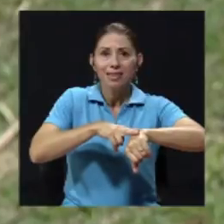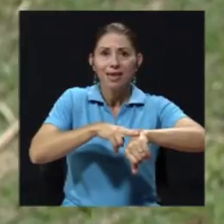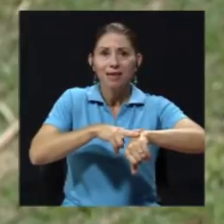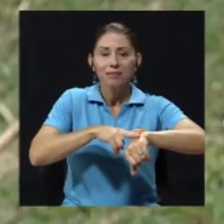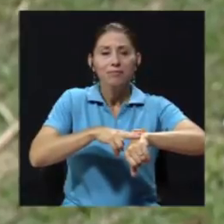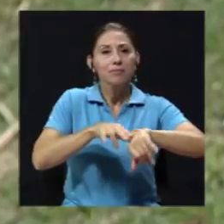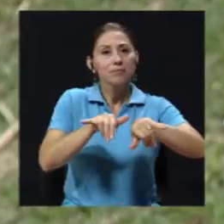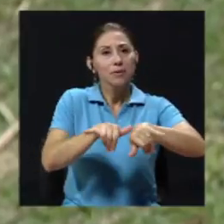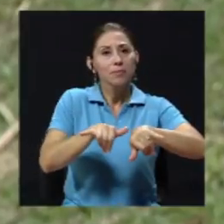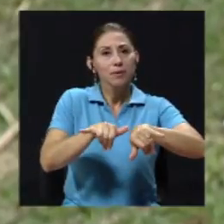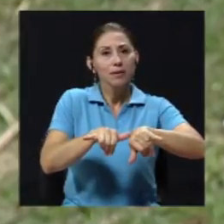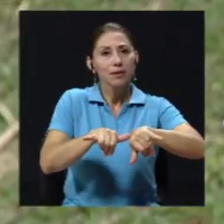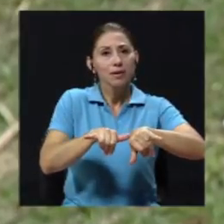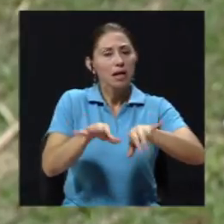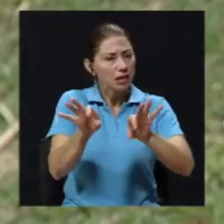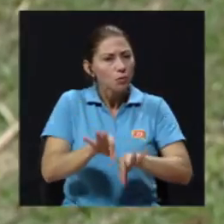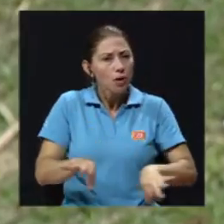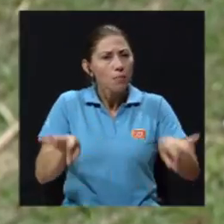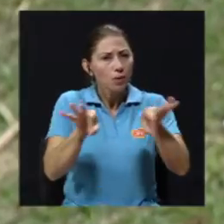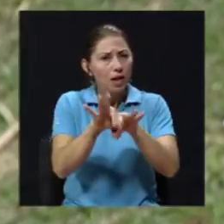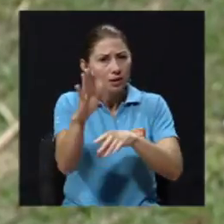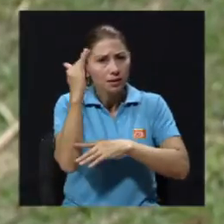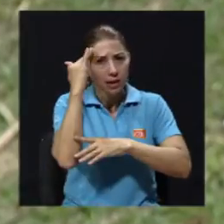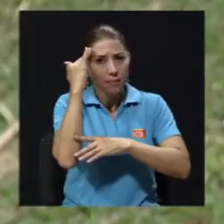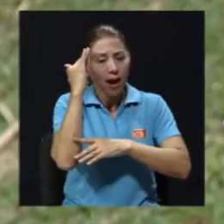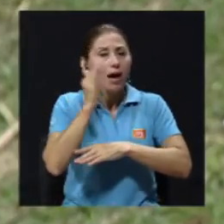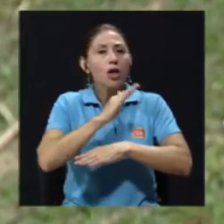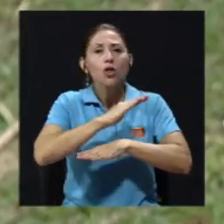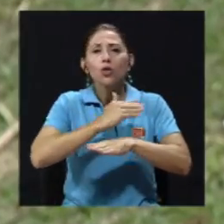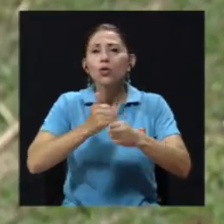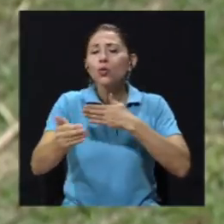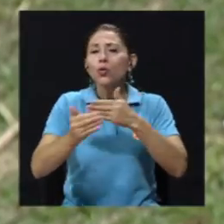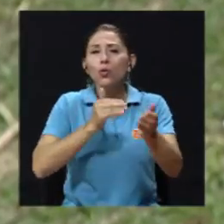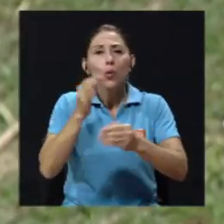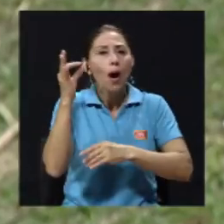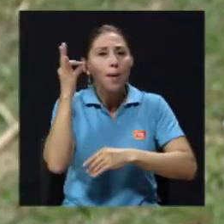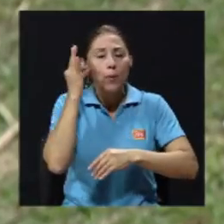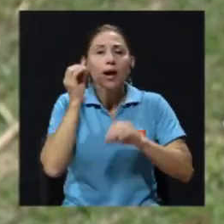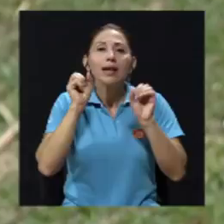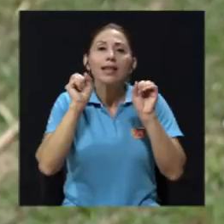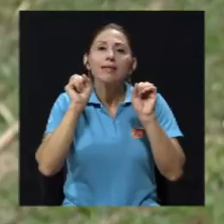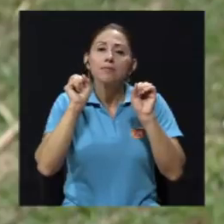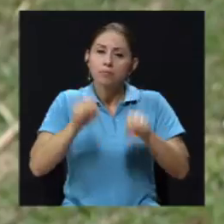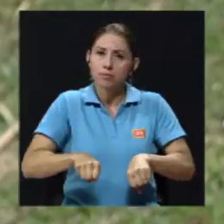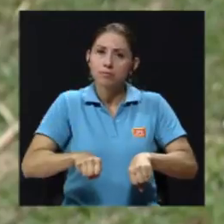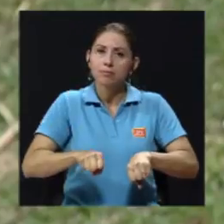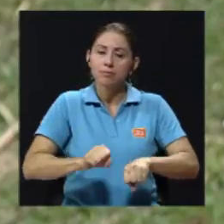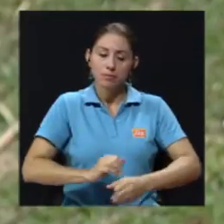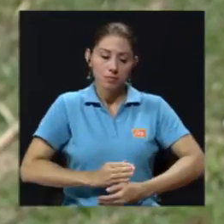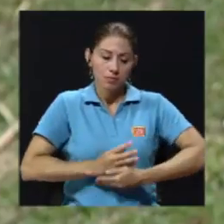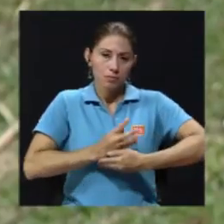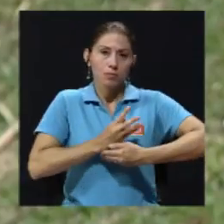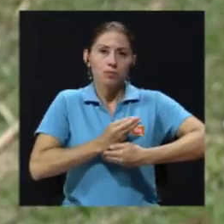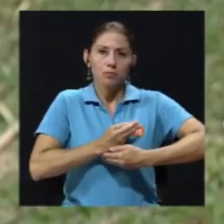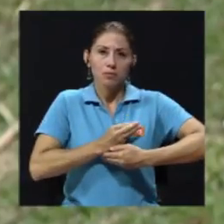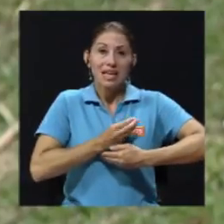alimentar a su hijo. Eso es muy importante. Toda la mujer tiene la capacidad de darle lactancia materna. Si presenta alguna